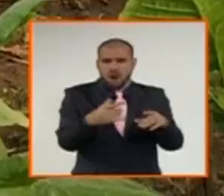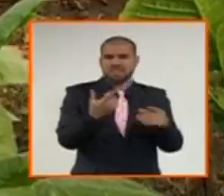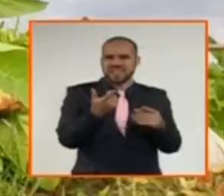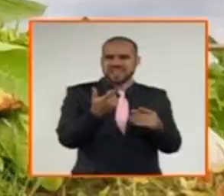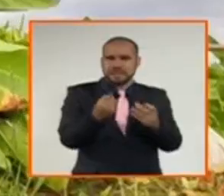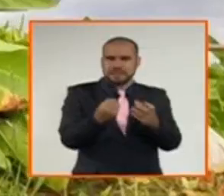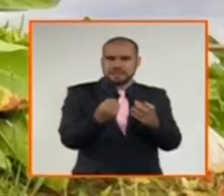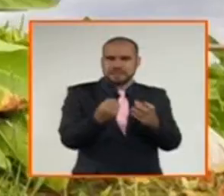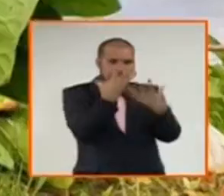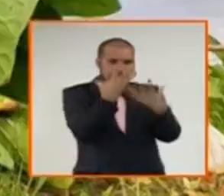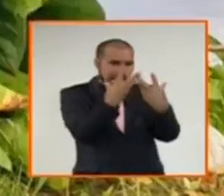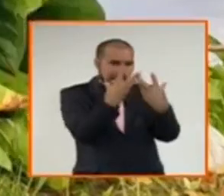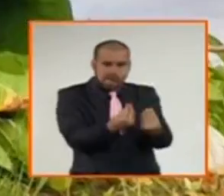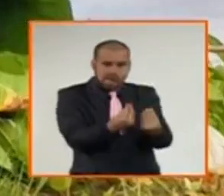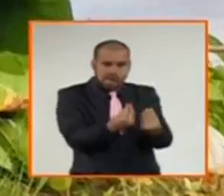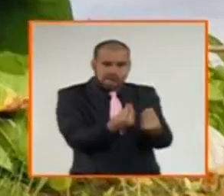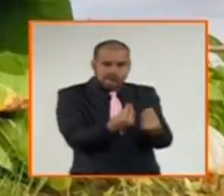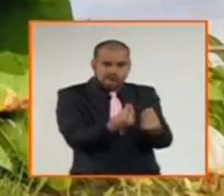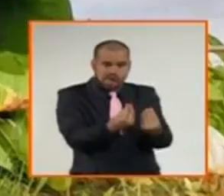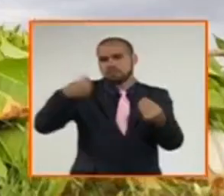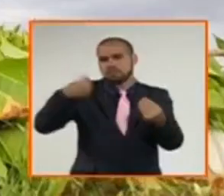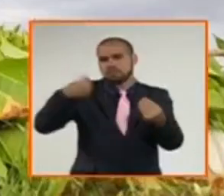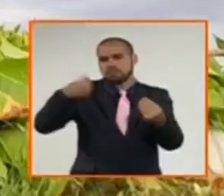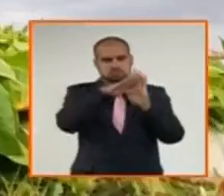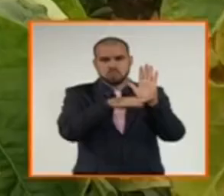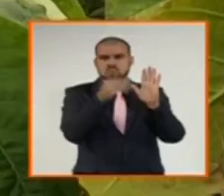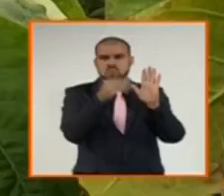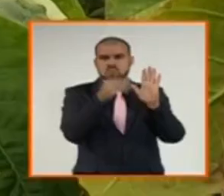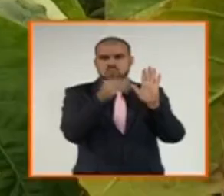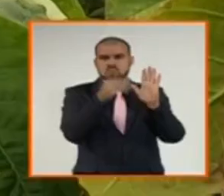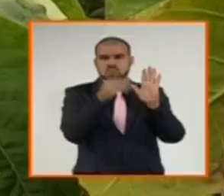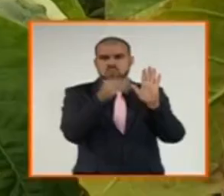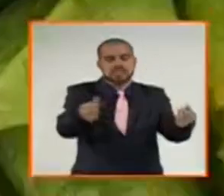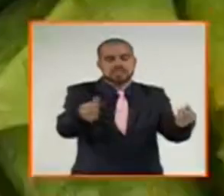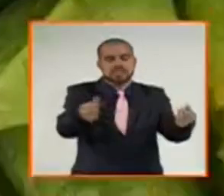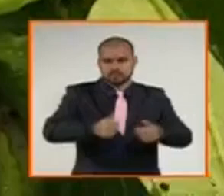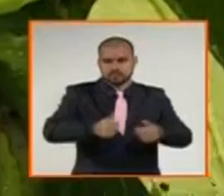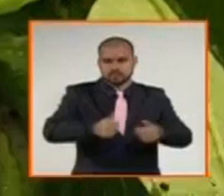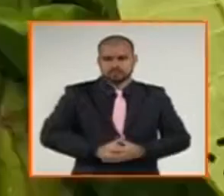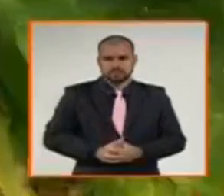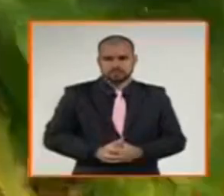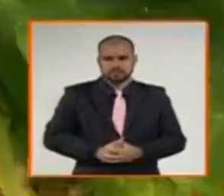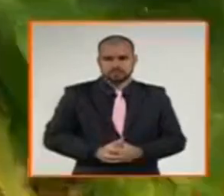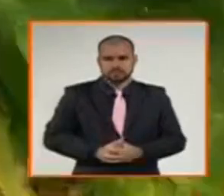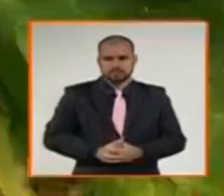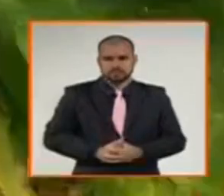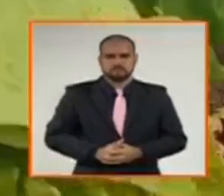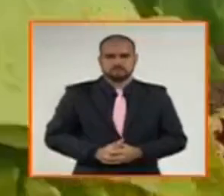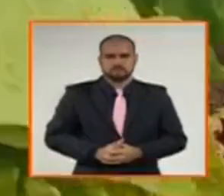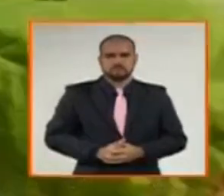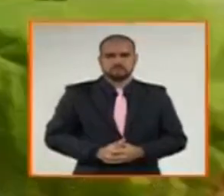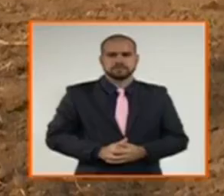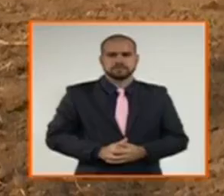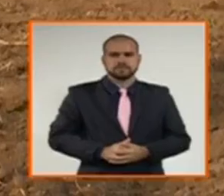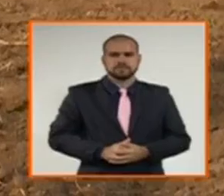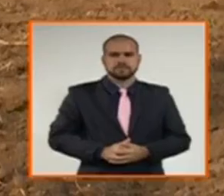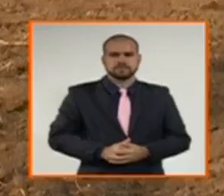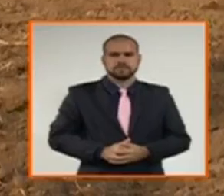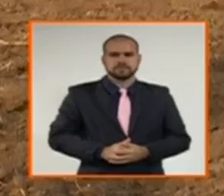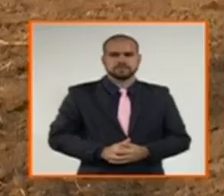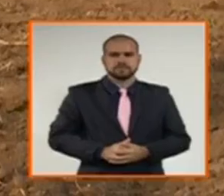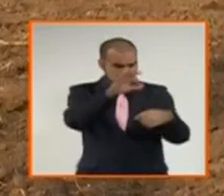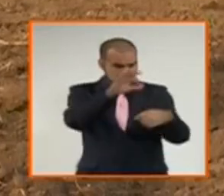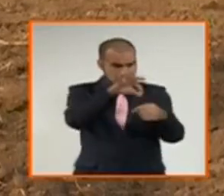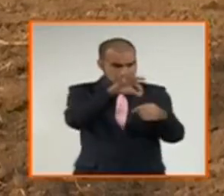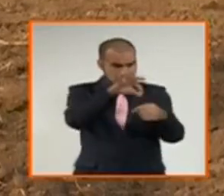las prioridades del programa para mejorar las condiciones de las tierras en esta cooperativa. Hay cultivos que dan respuesta muy rápido al tema de los abonos